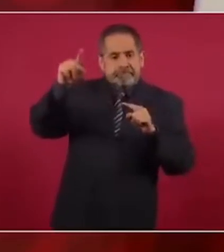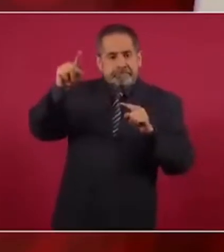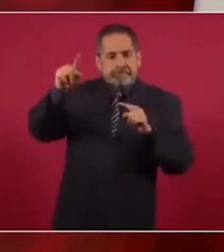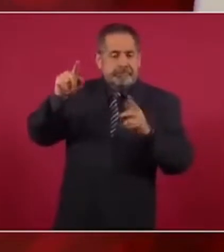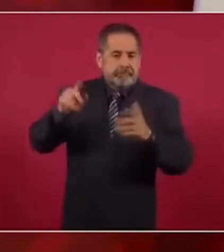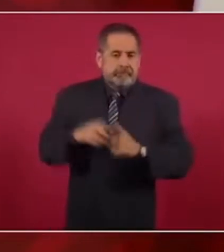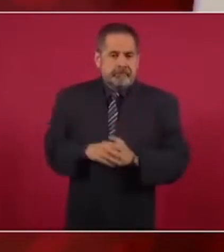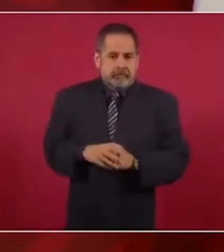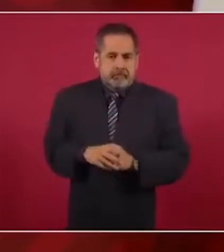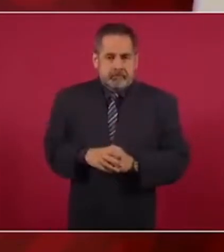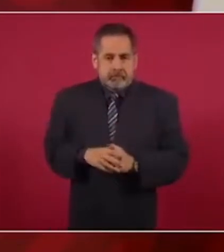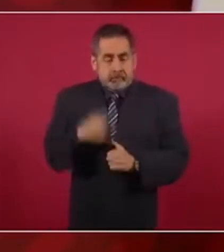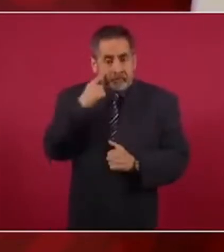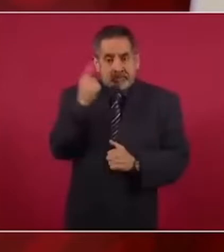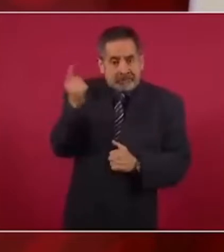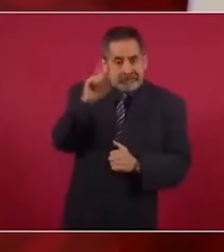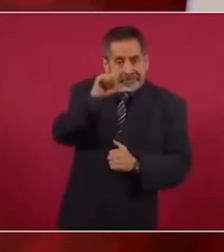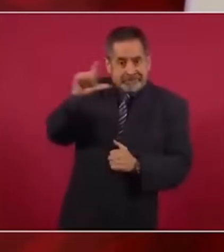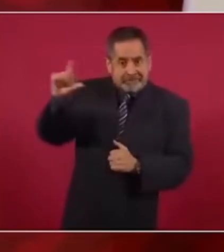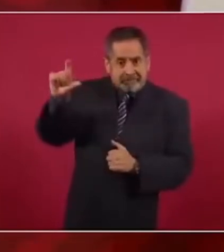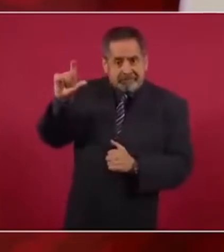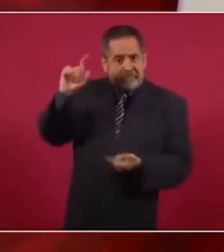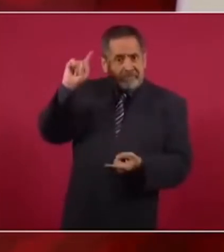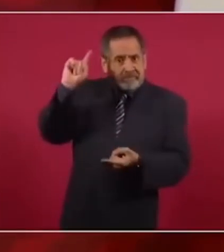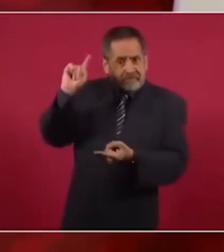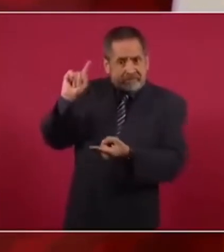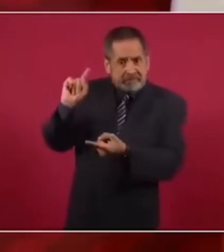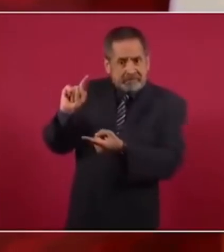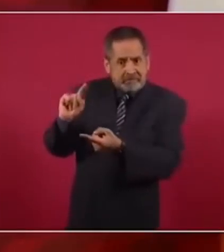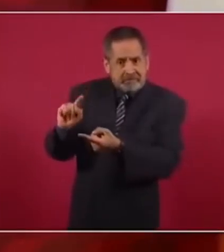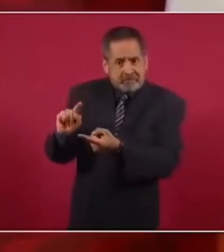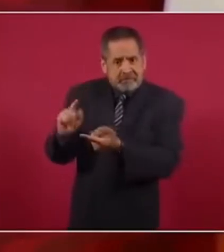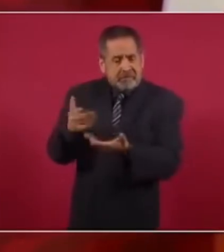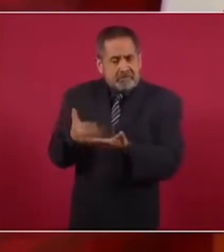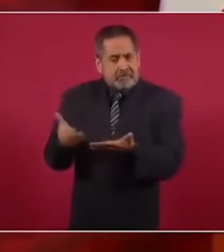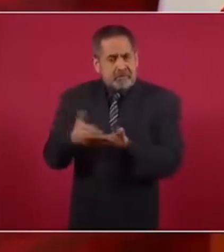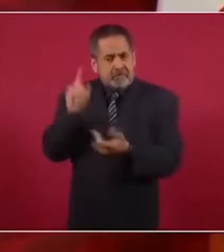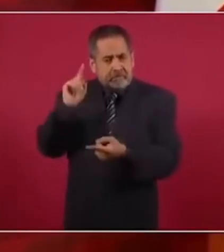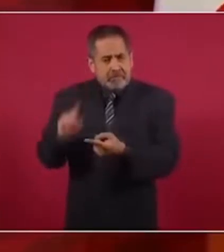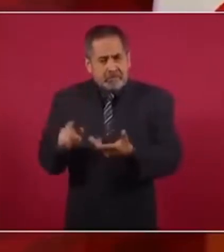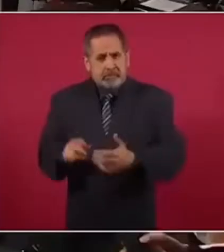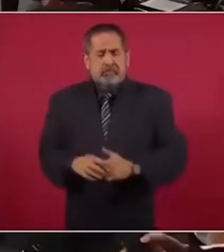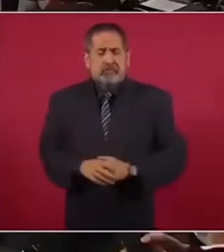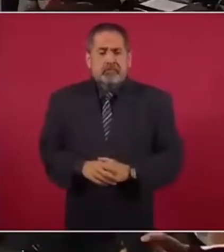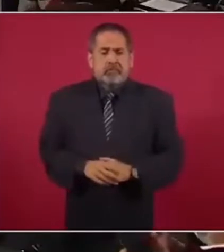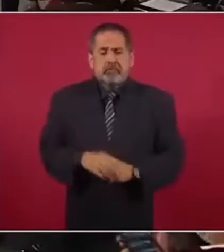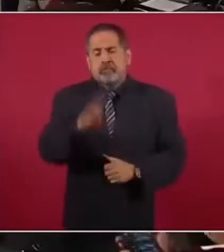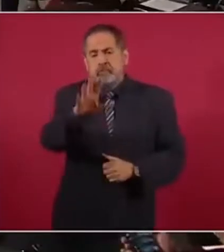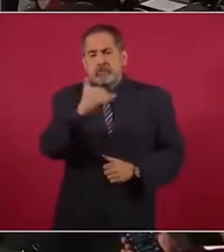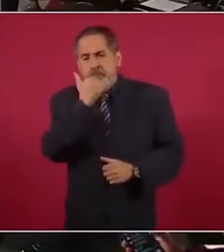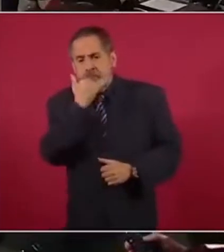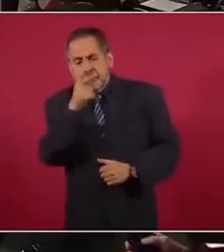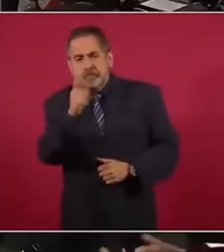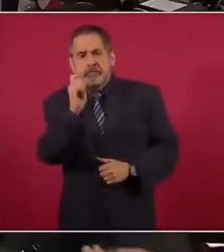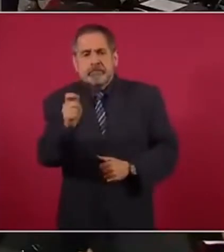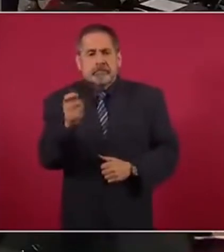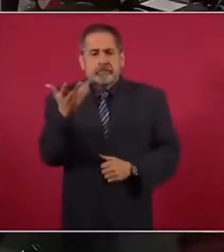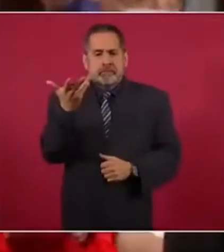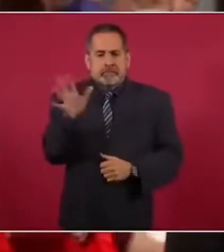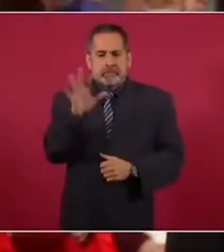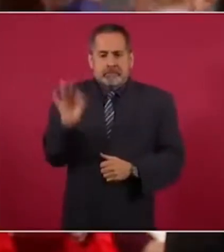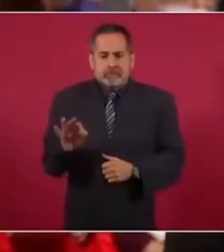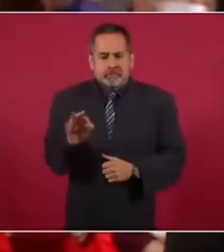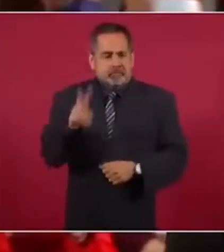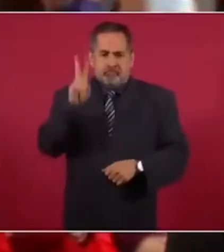eso que encontramos, pero mira cómo va hasta ahora. A ver, lo que pasa es que ese 10 por ciento no